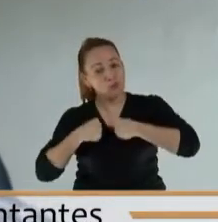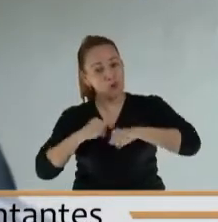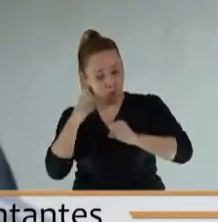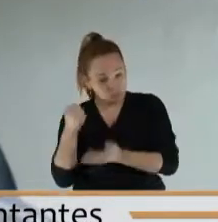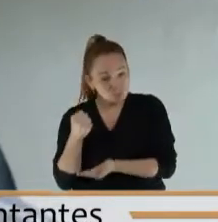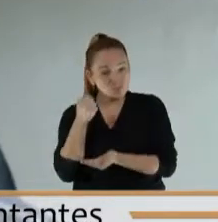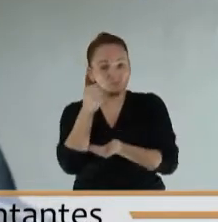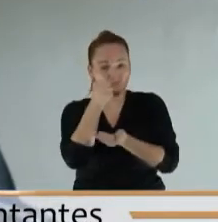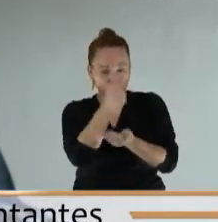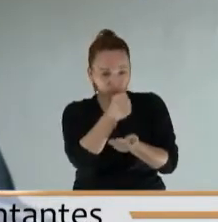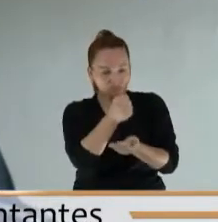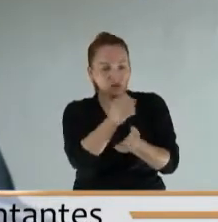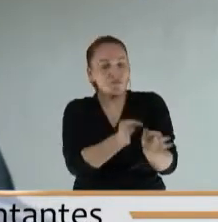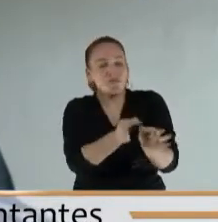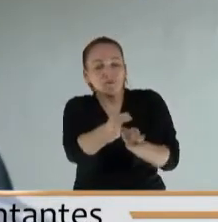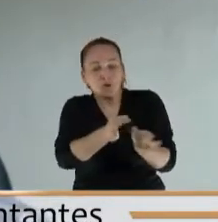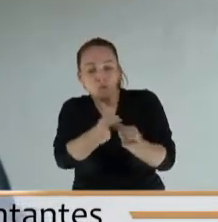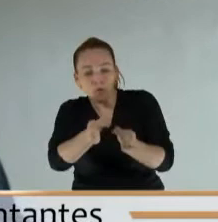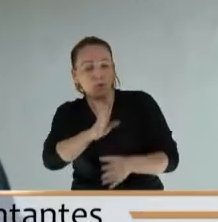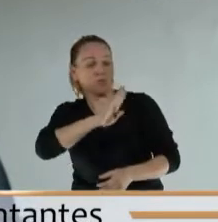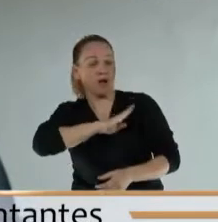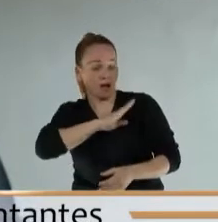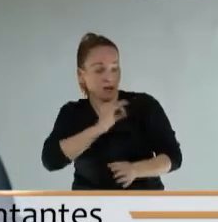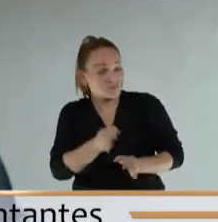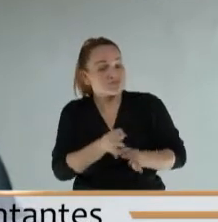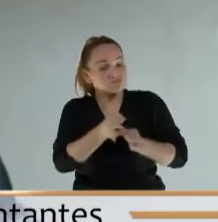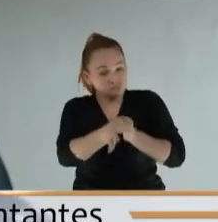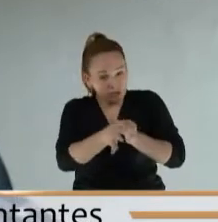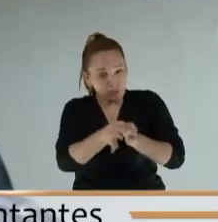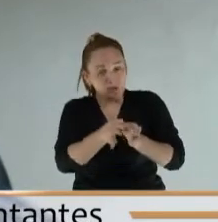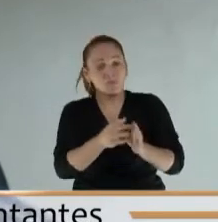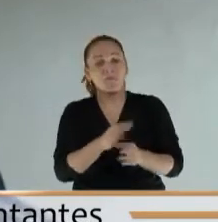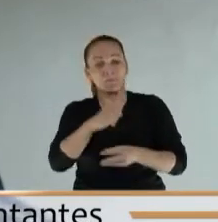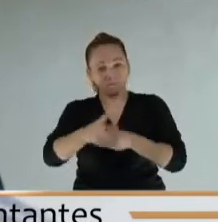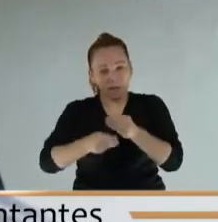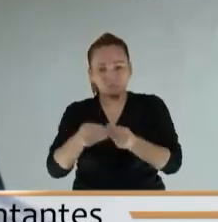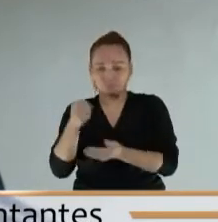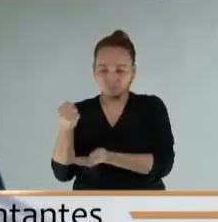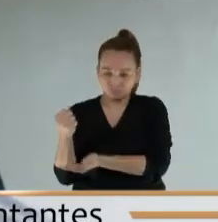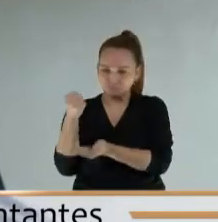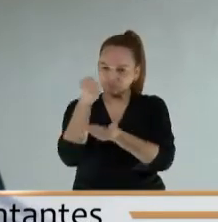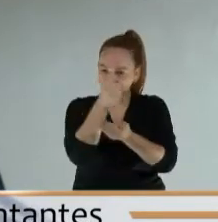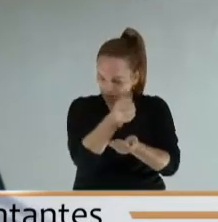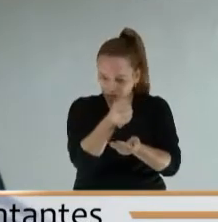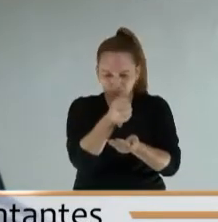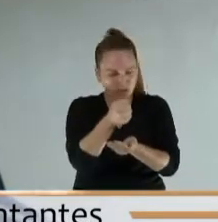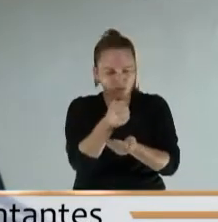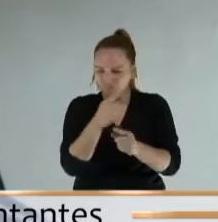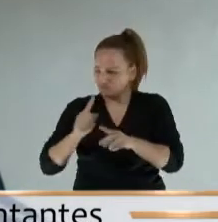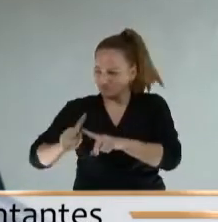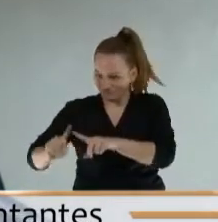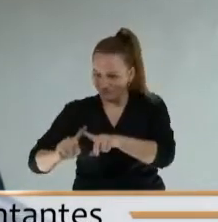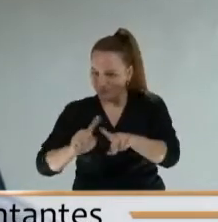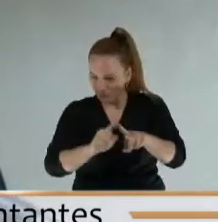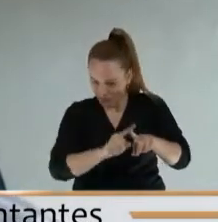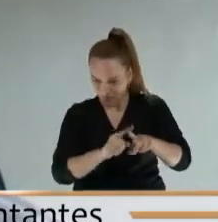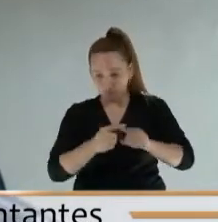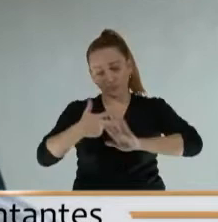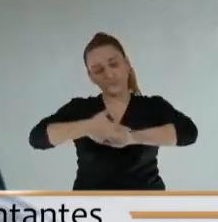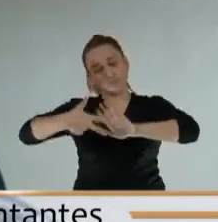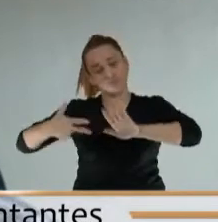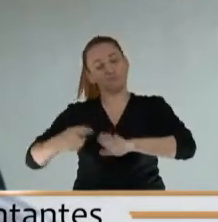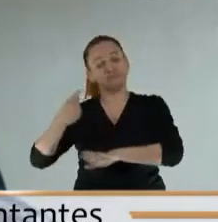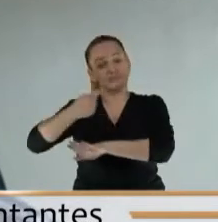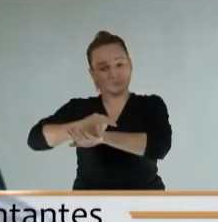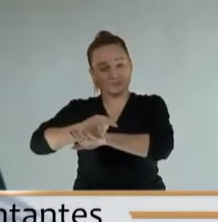a los entes territoriales y también los recursos de compensaciones y los recursos de transparencia. Y la Corte ha señalado